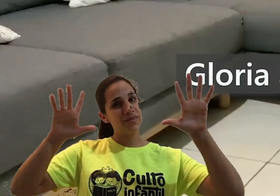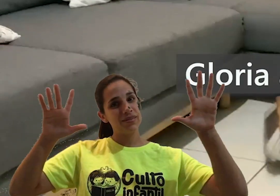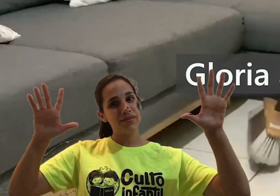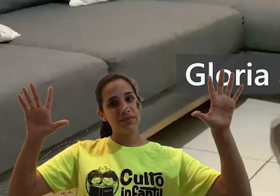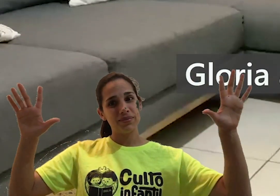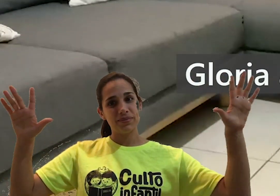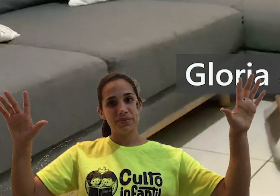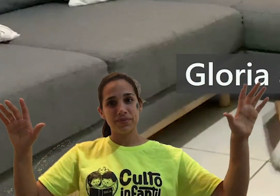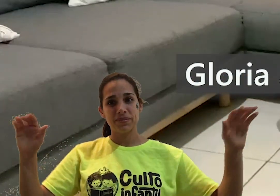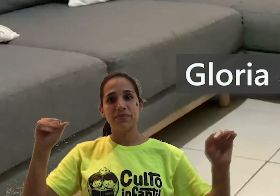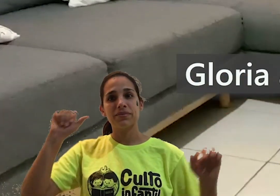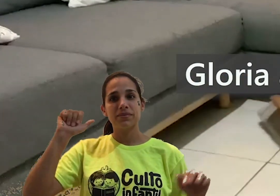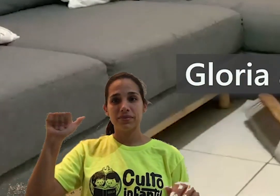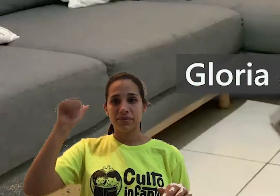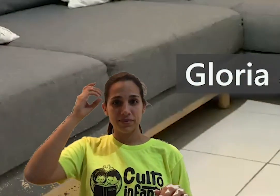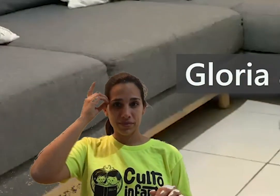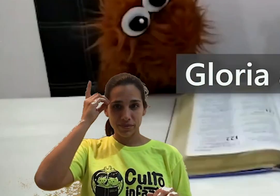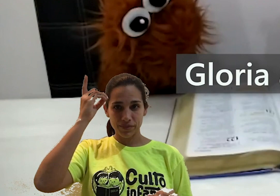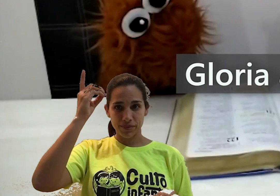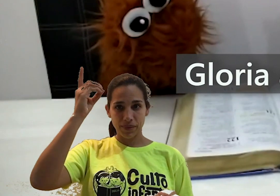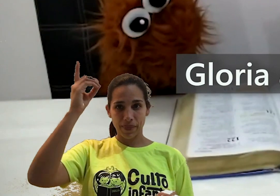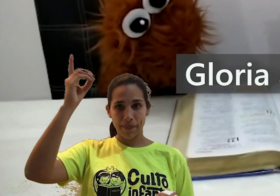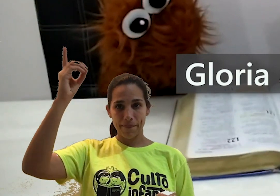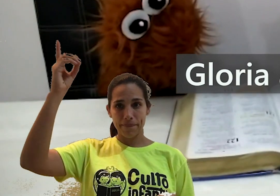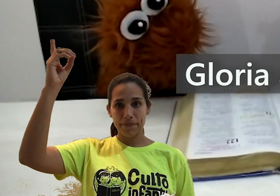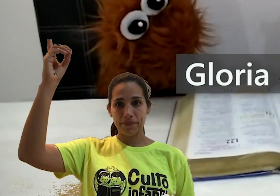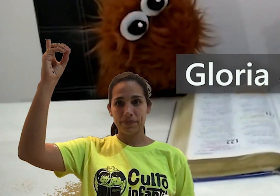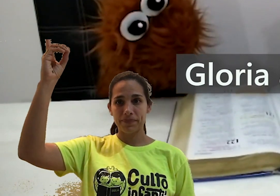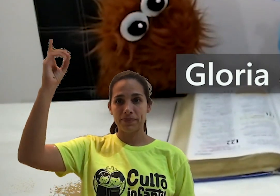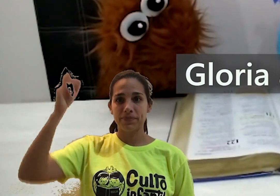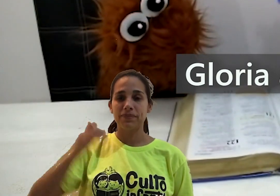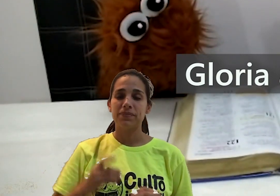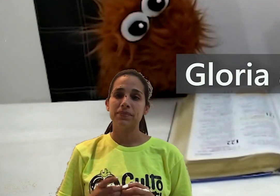Gloria a Dios,